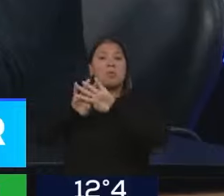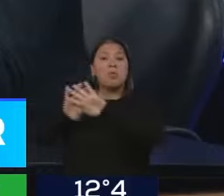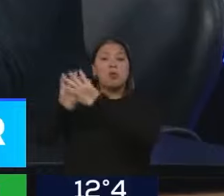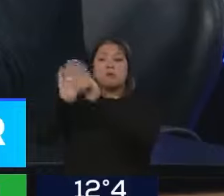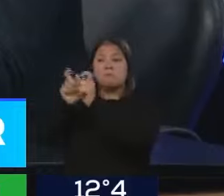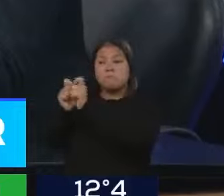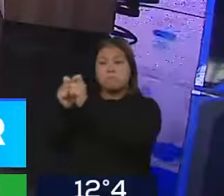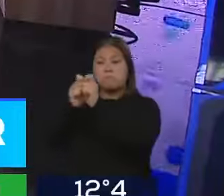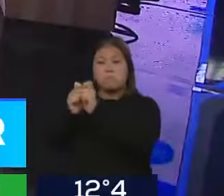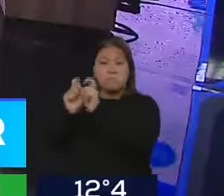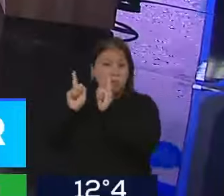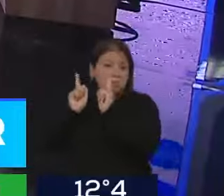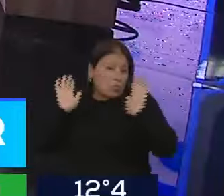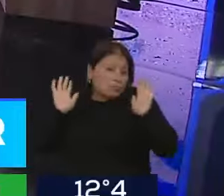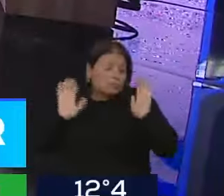negocio.